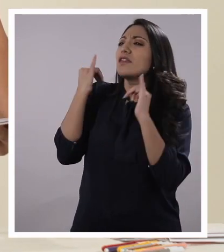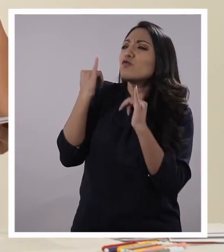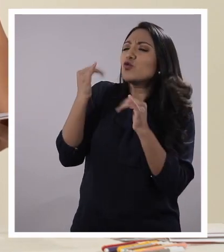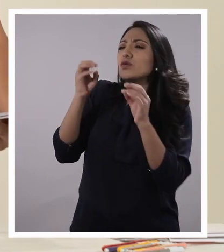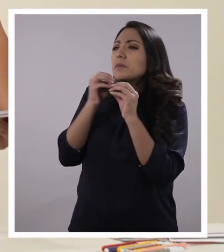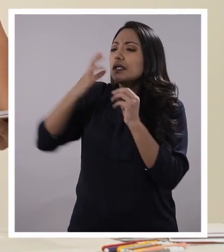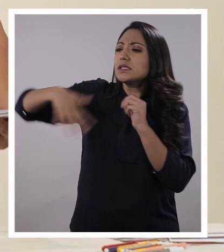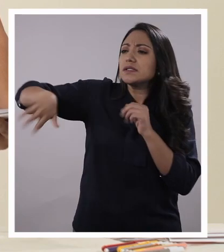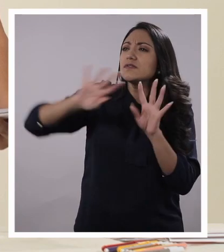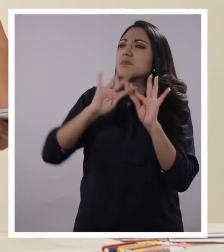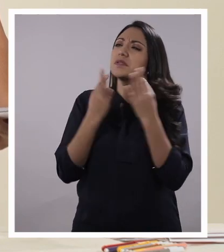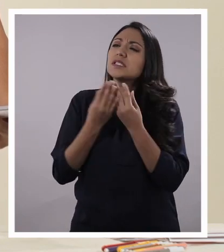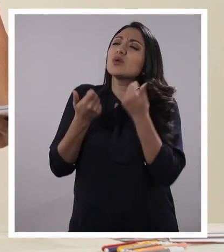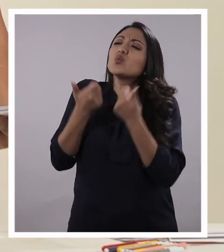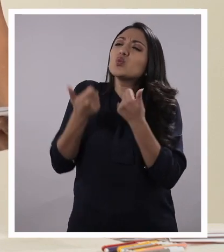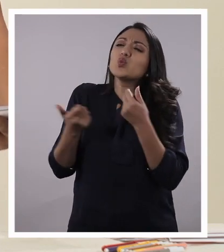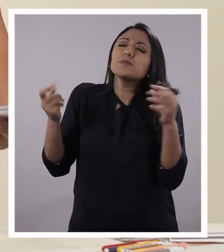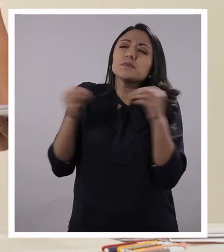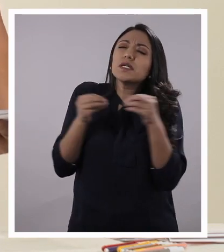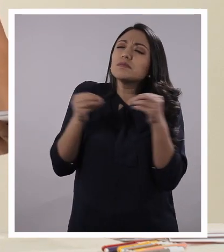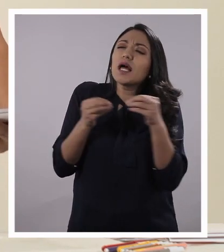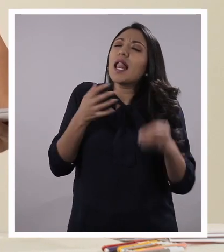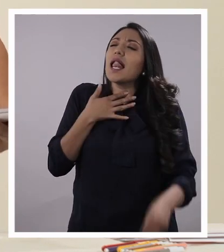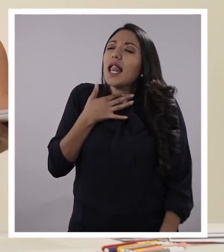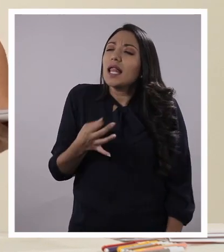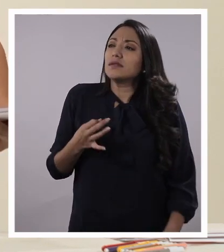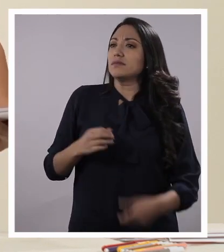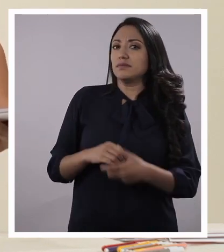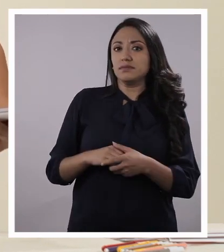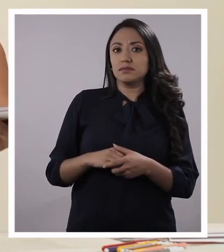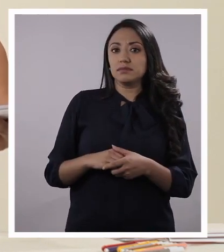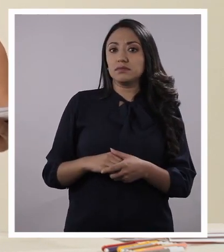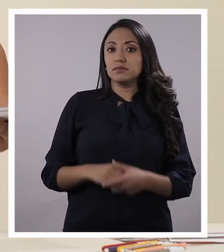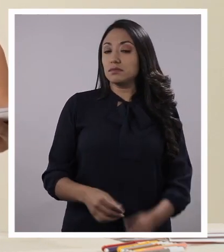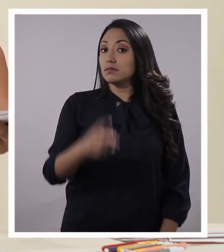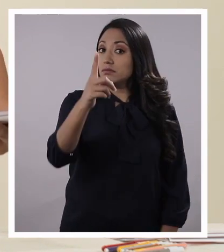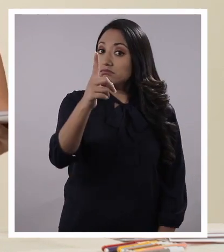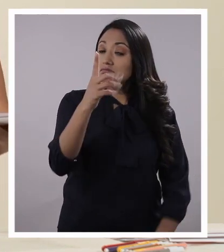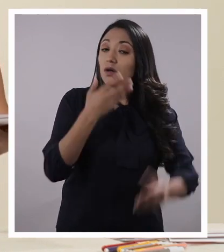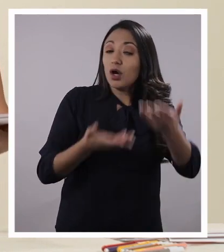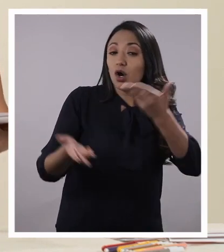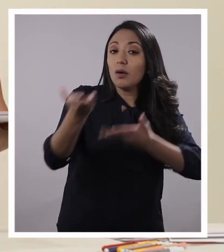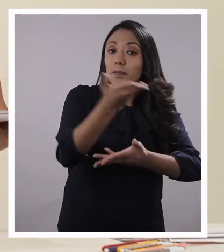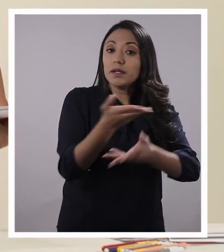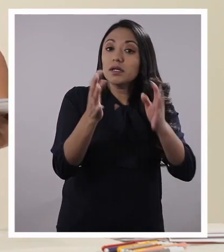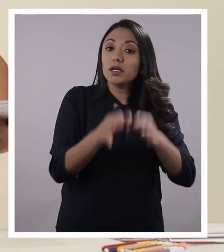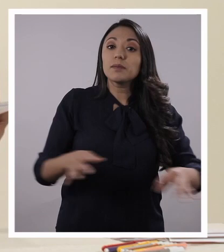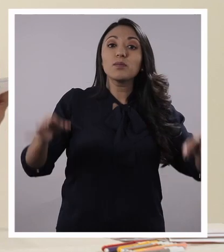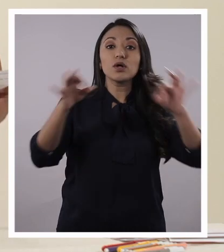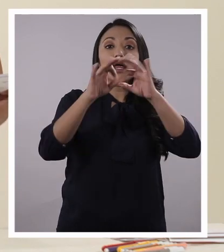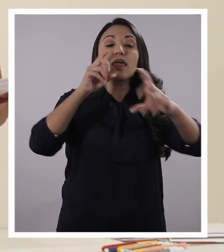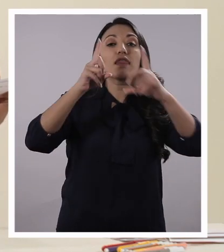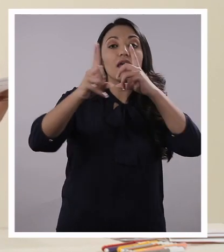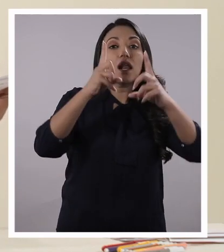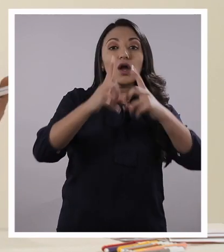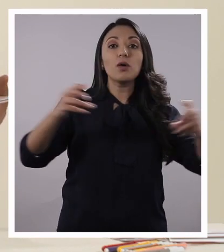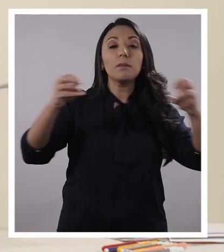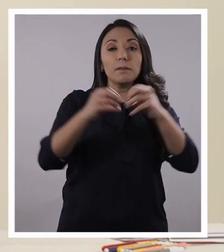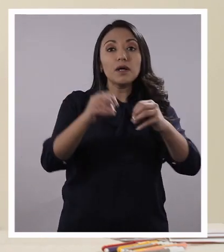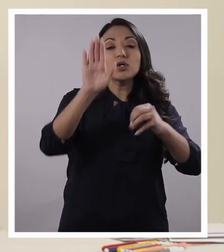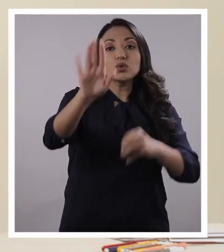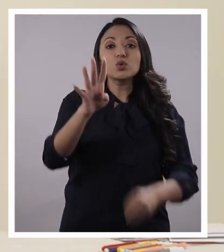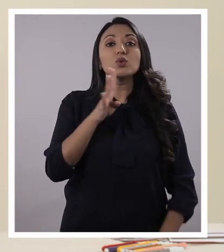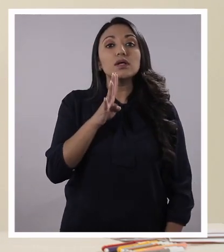compartir? Ajá, ajá. Compartir siempre es importante. Dialogar es mucho más. Hablen con su familia.